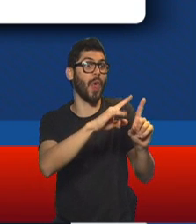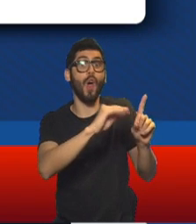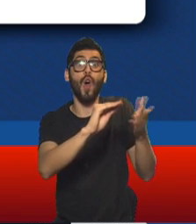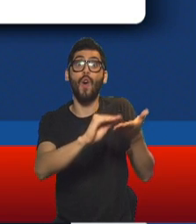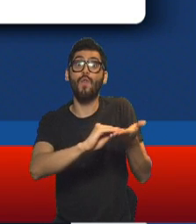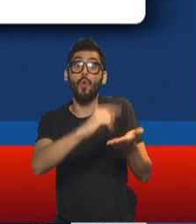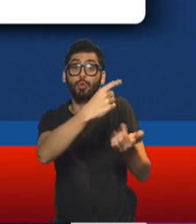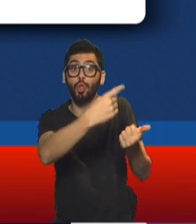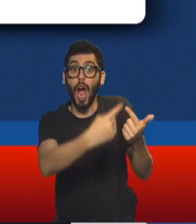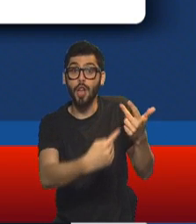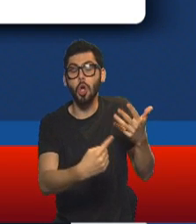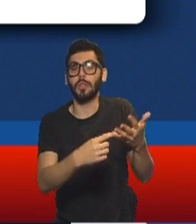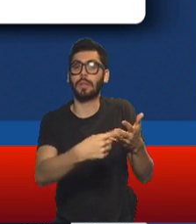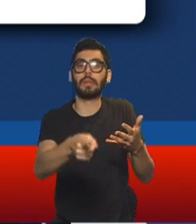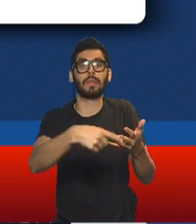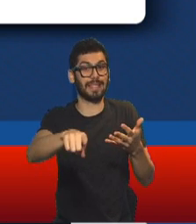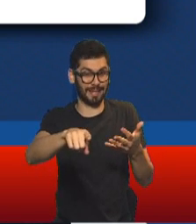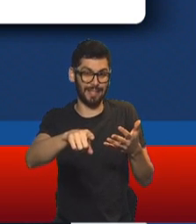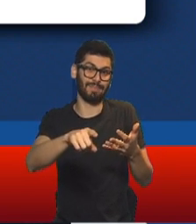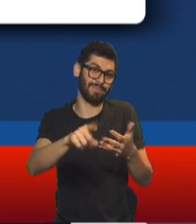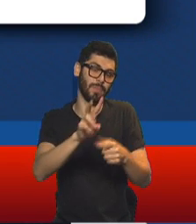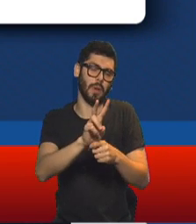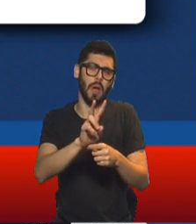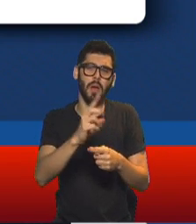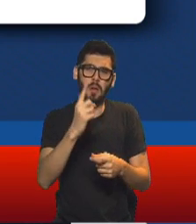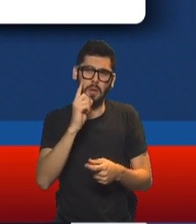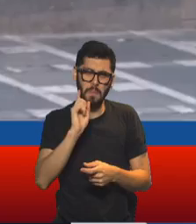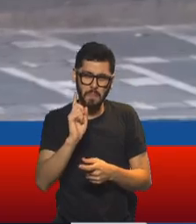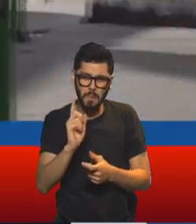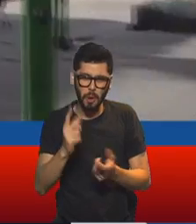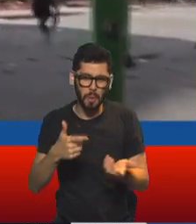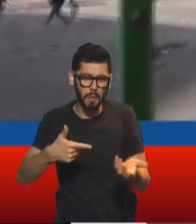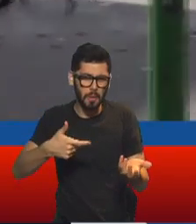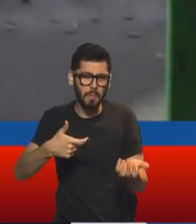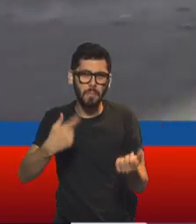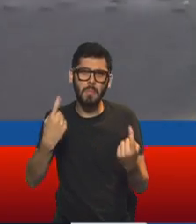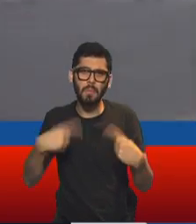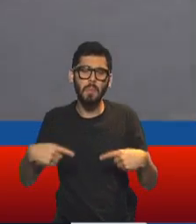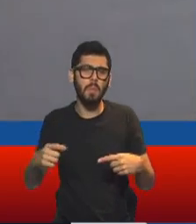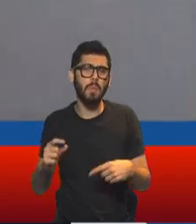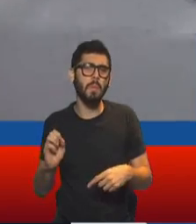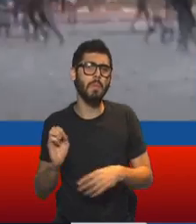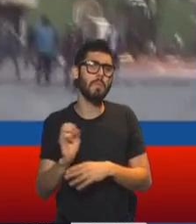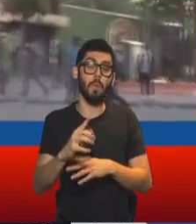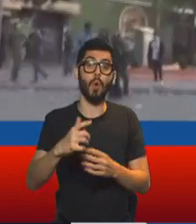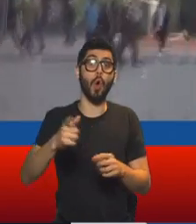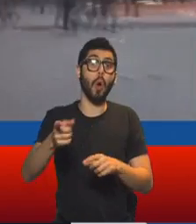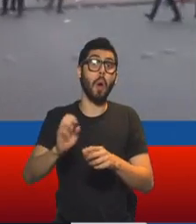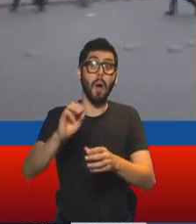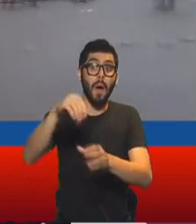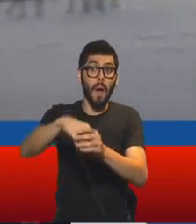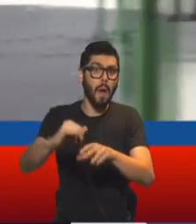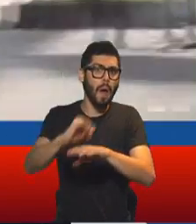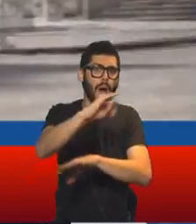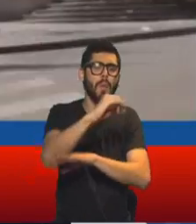Ahora, lo que no se entiende es cuál era el sentido de enviar este material con gendarmes, ¿no? Recino hablabas de